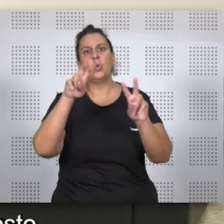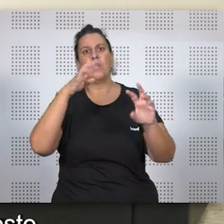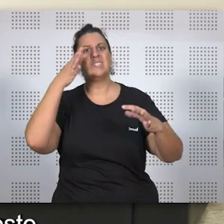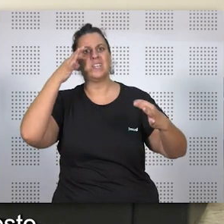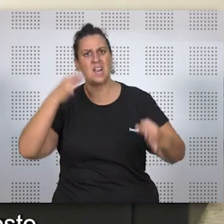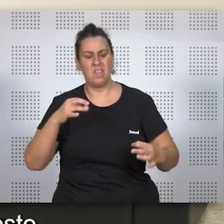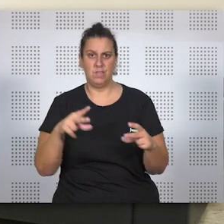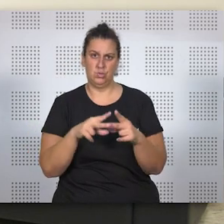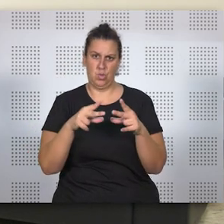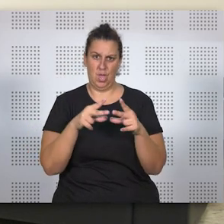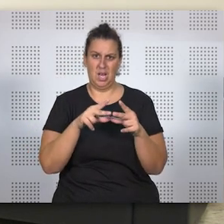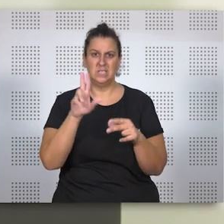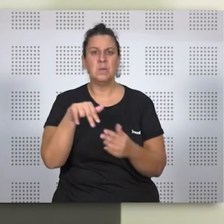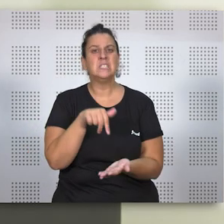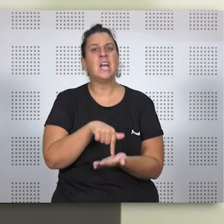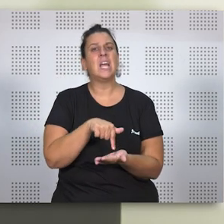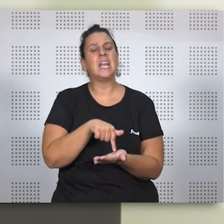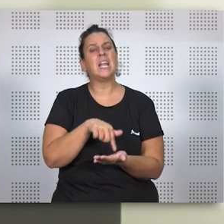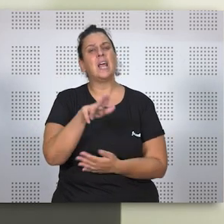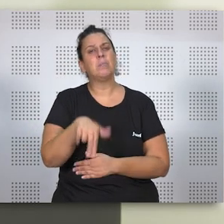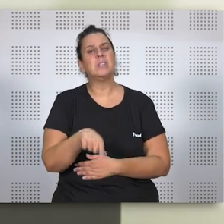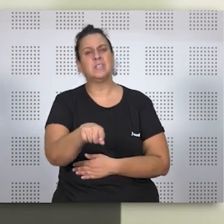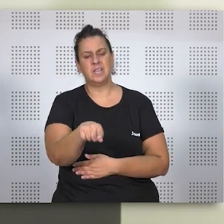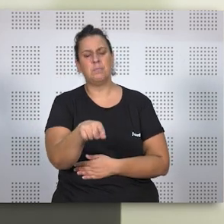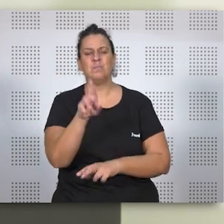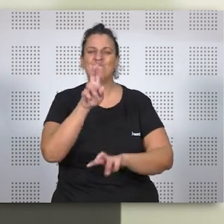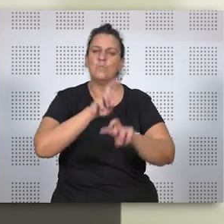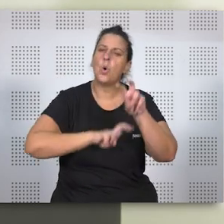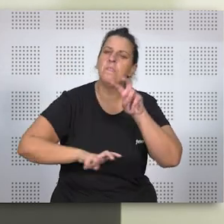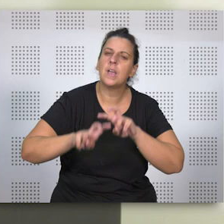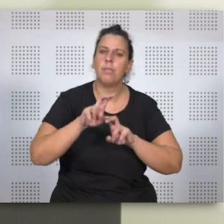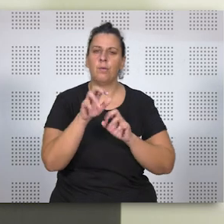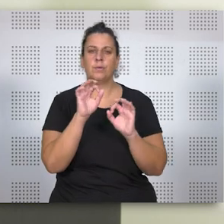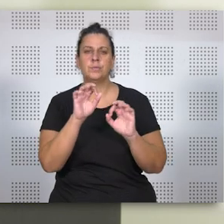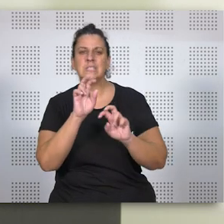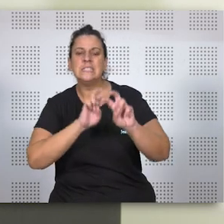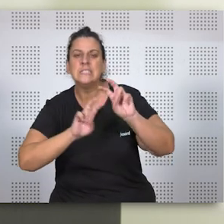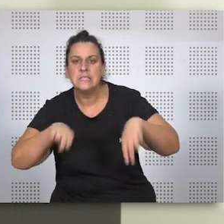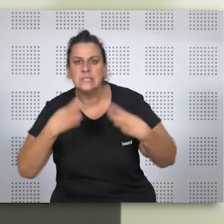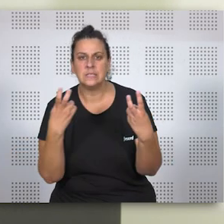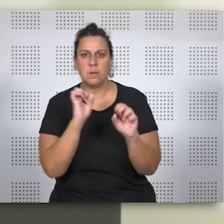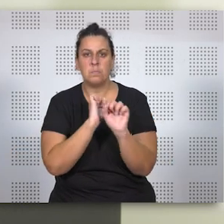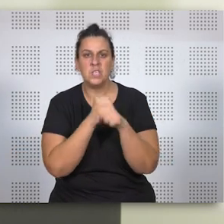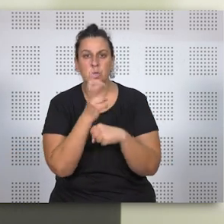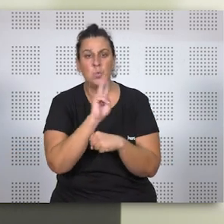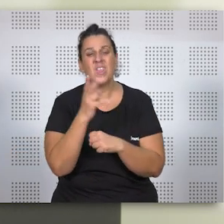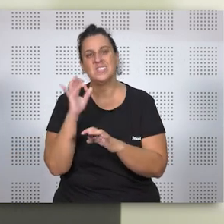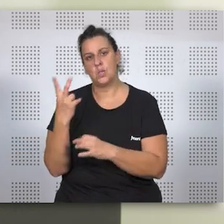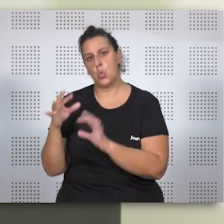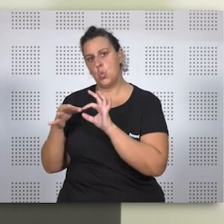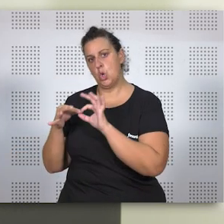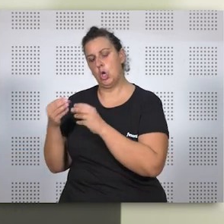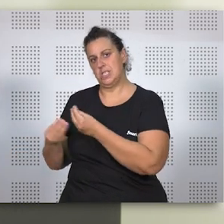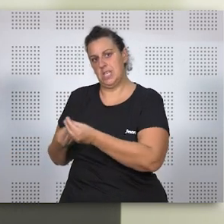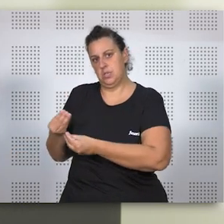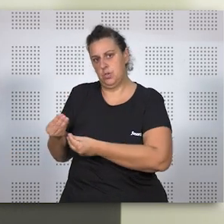sociales. Y lo que se reclama es esa modificación, reforma de la pensión de viudedad de las uniones, hecho. Porque